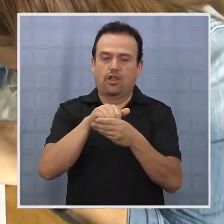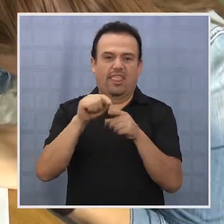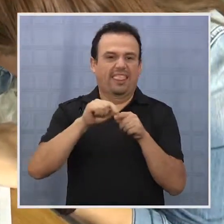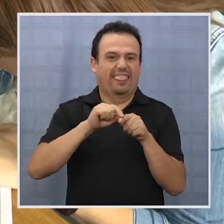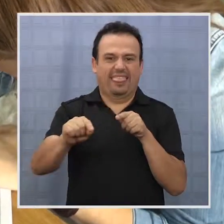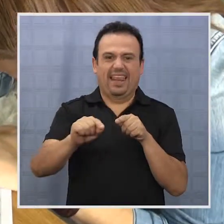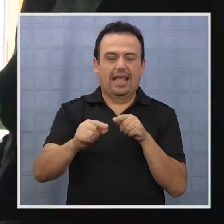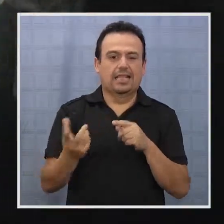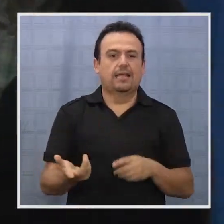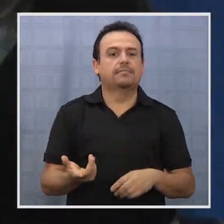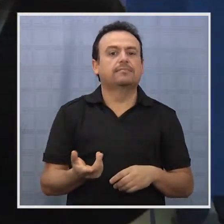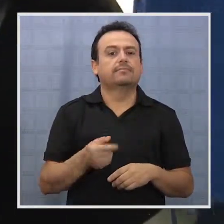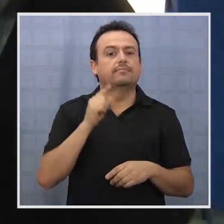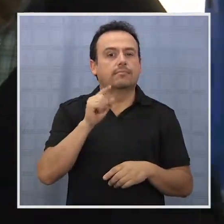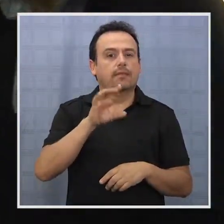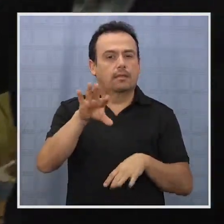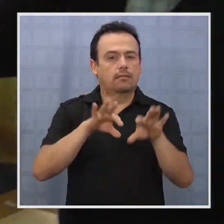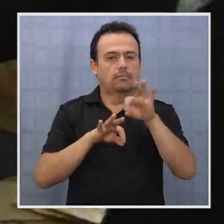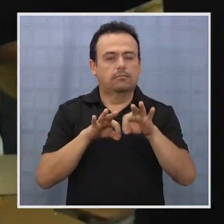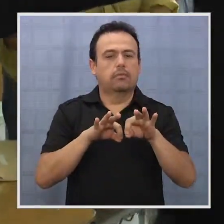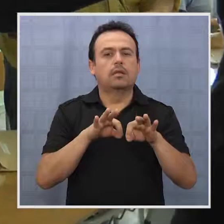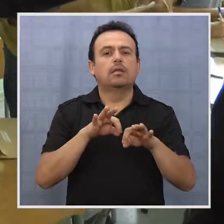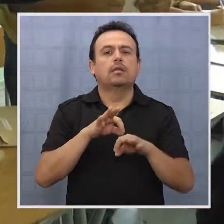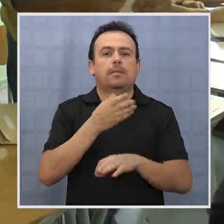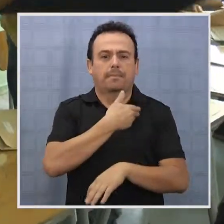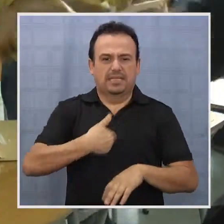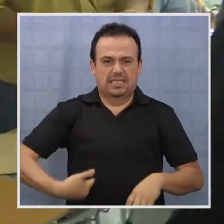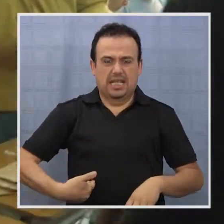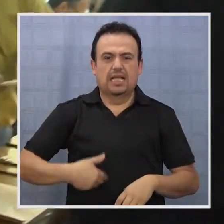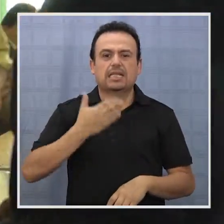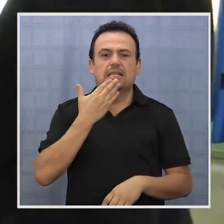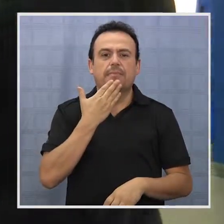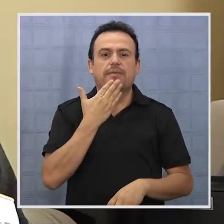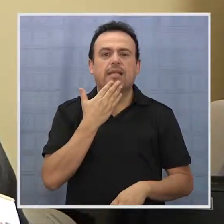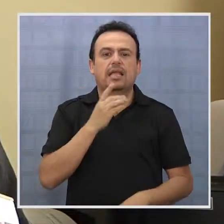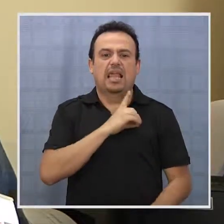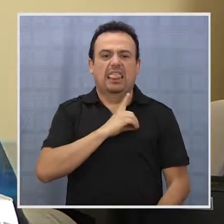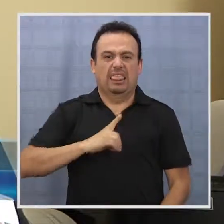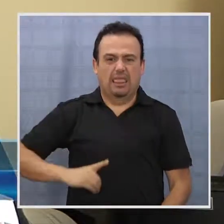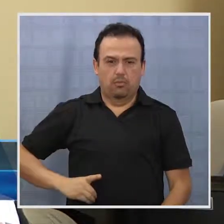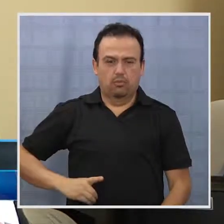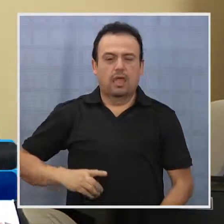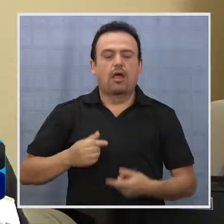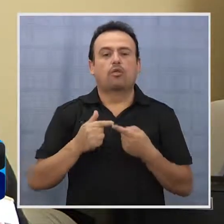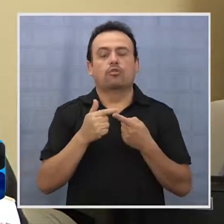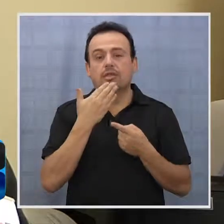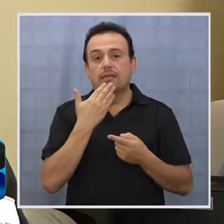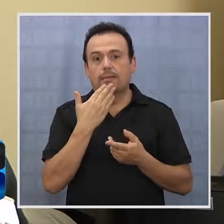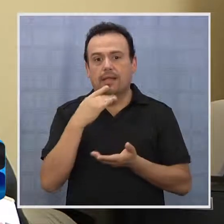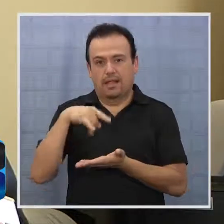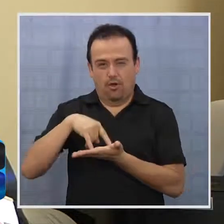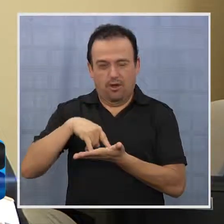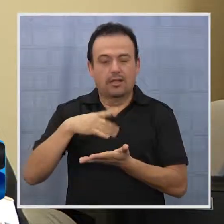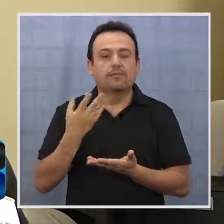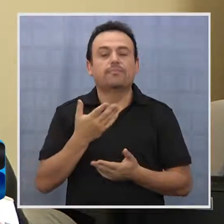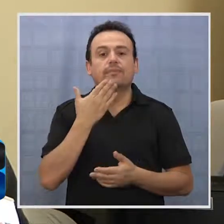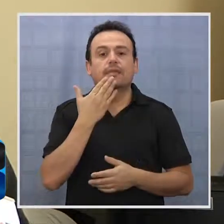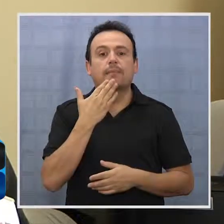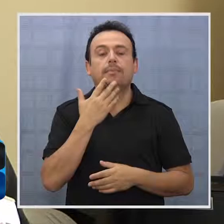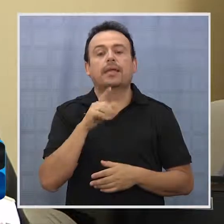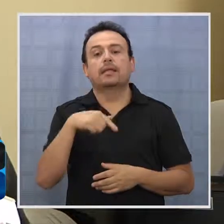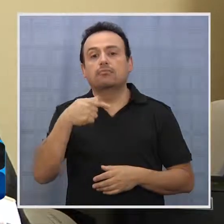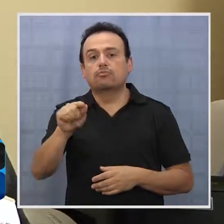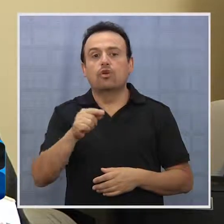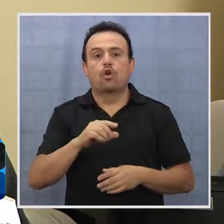elección presidencial parlamentaria y de cores es el 17 de noviembre. Si hubiera segunda